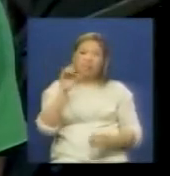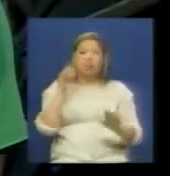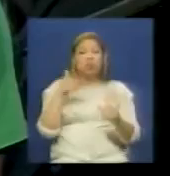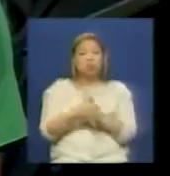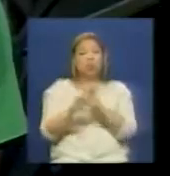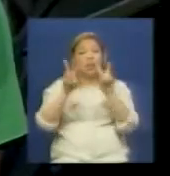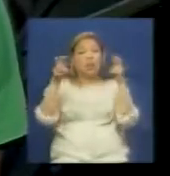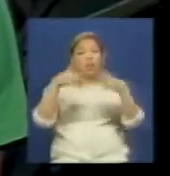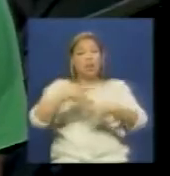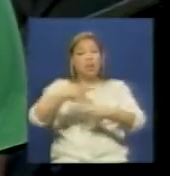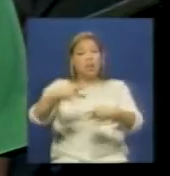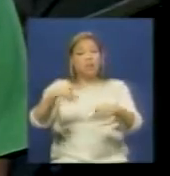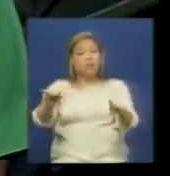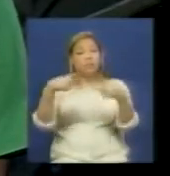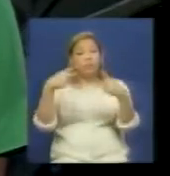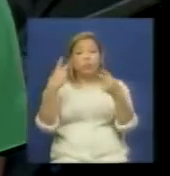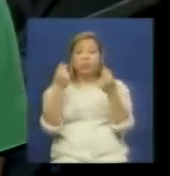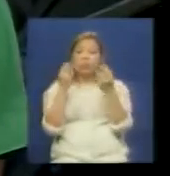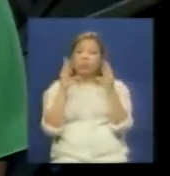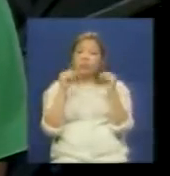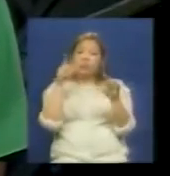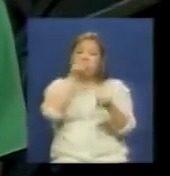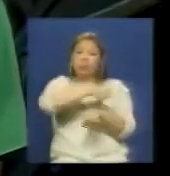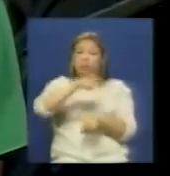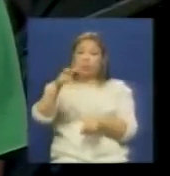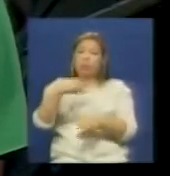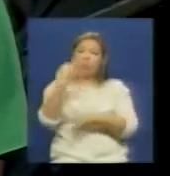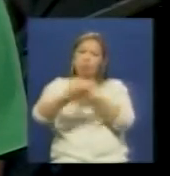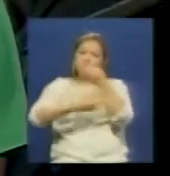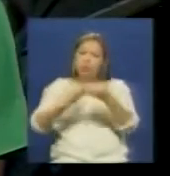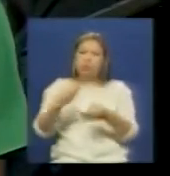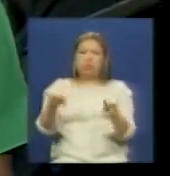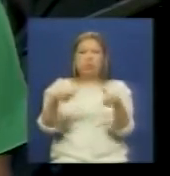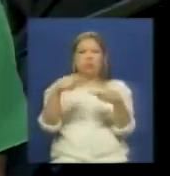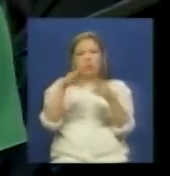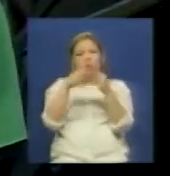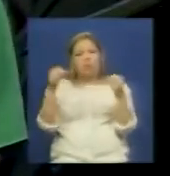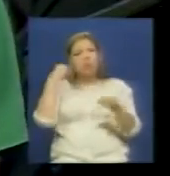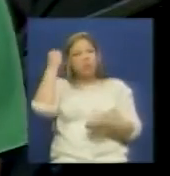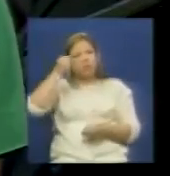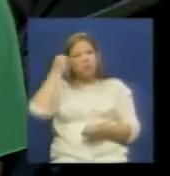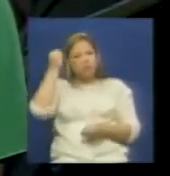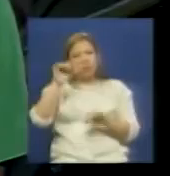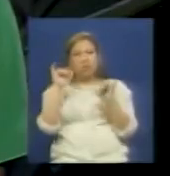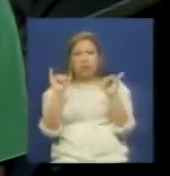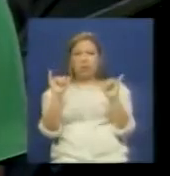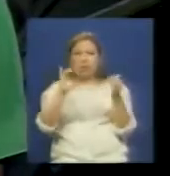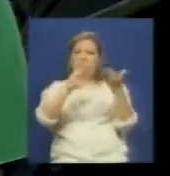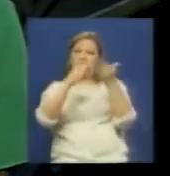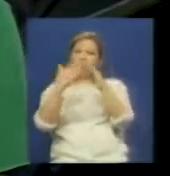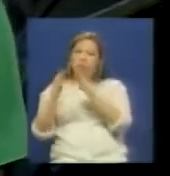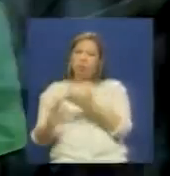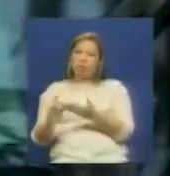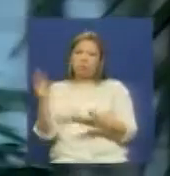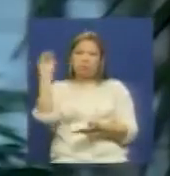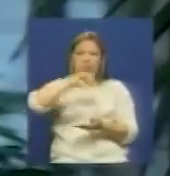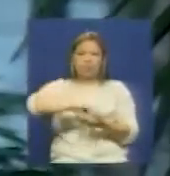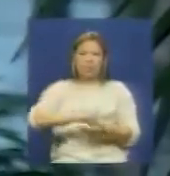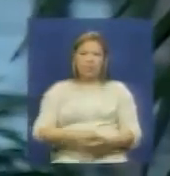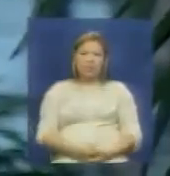tema que bueno que está dando mucho que hablar y ya venimos con más para que la gente pueda ver todas las reflexiones desde sus líneas comunitarios ya venimos